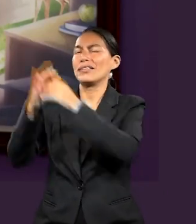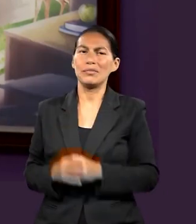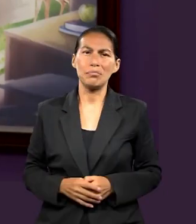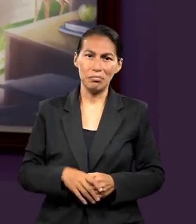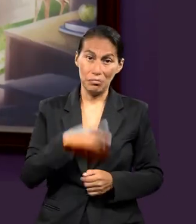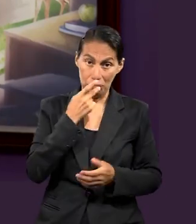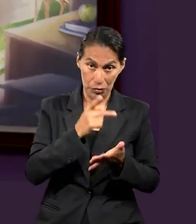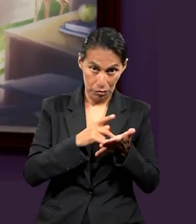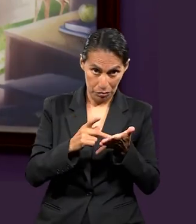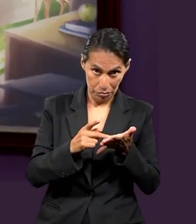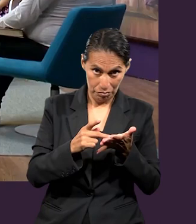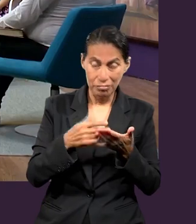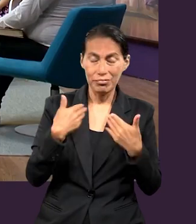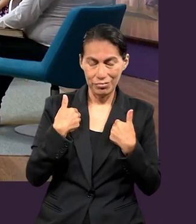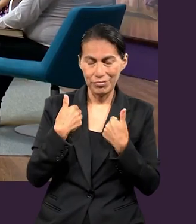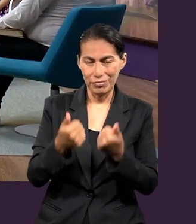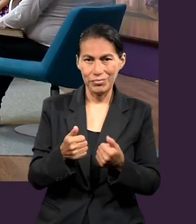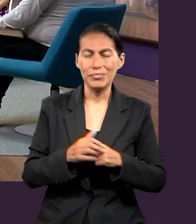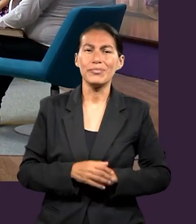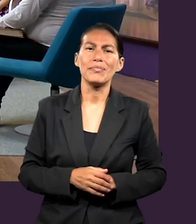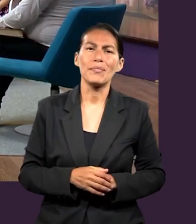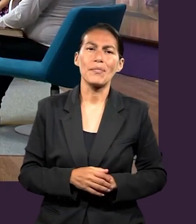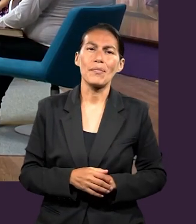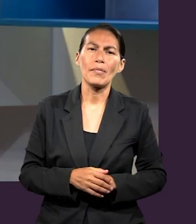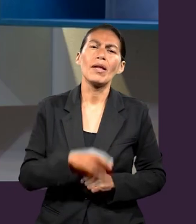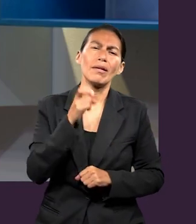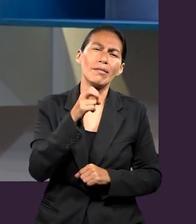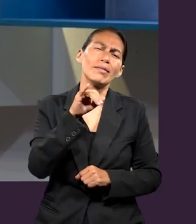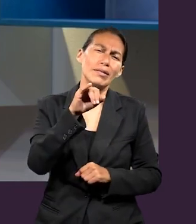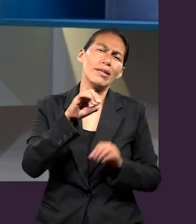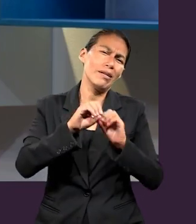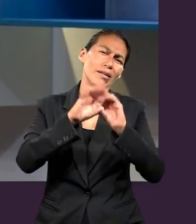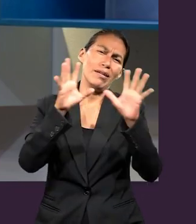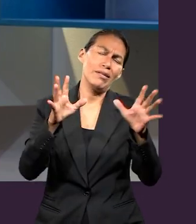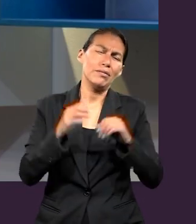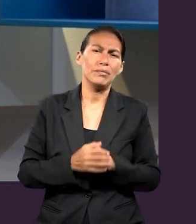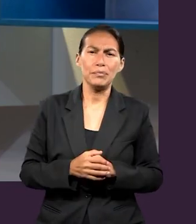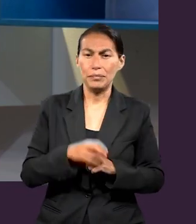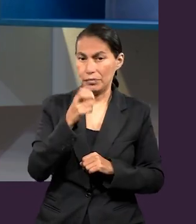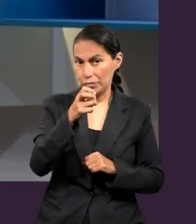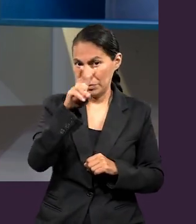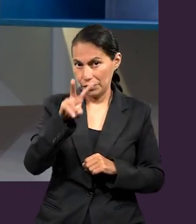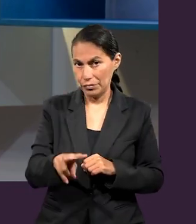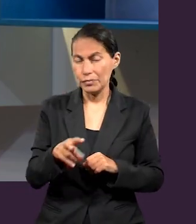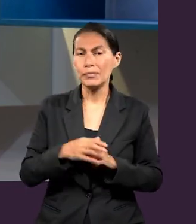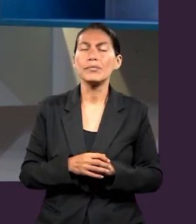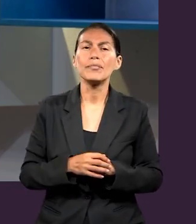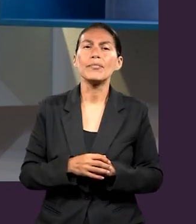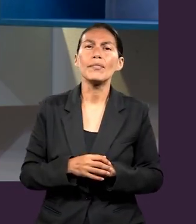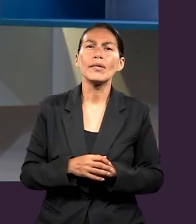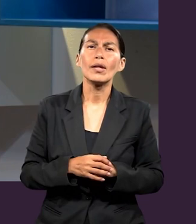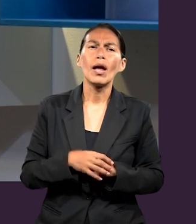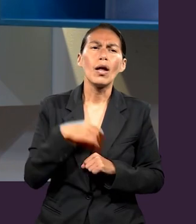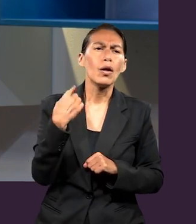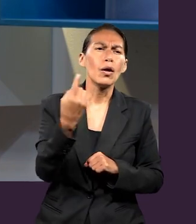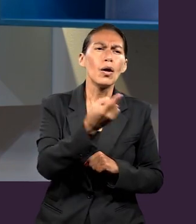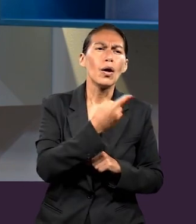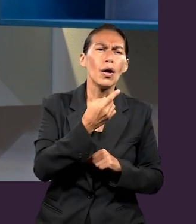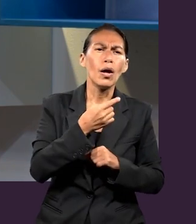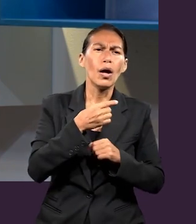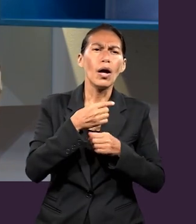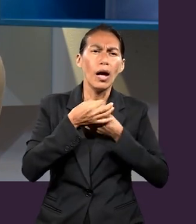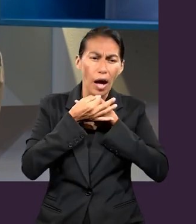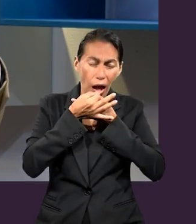Pablo, entendía esto. Excelente. Y unido a esta gran verdad que tú acabas de resumir, ahí está donde cuando